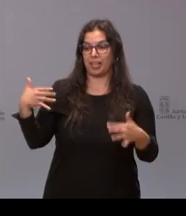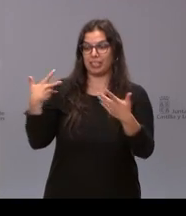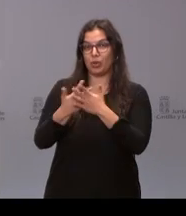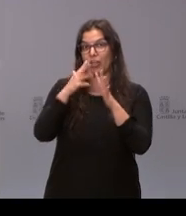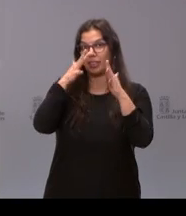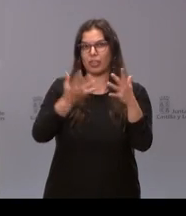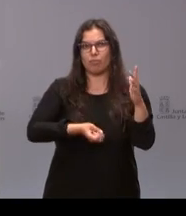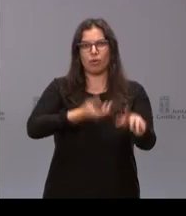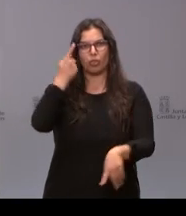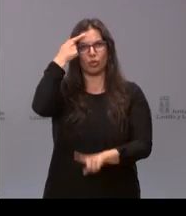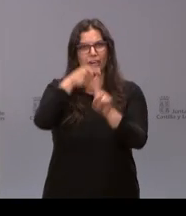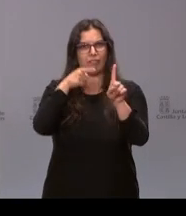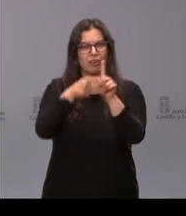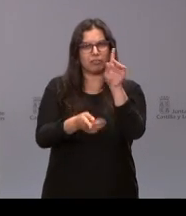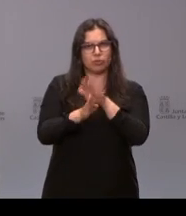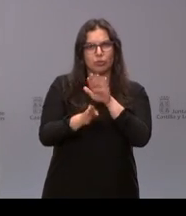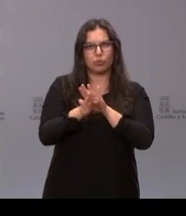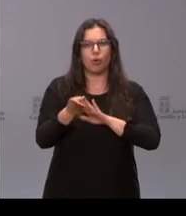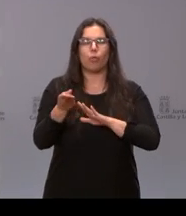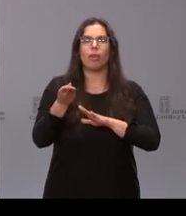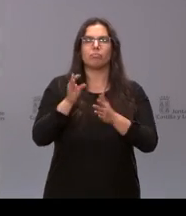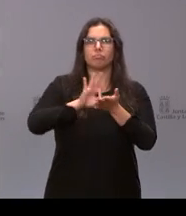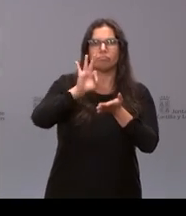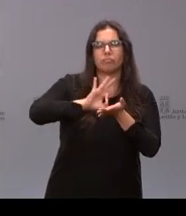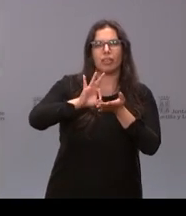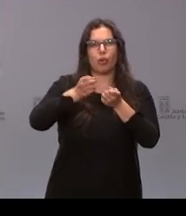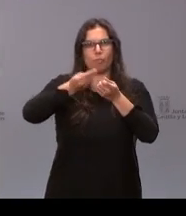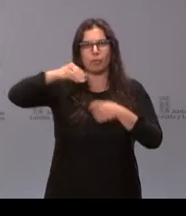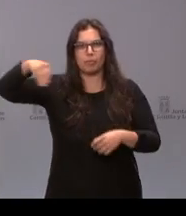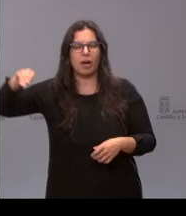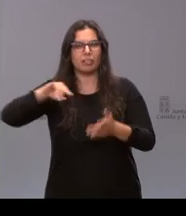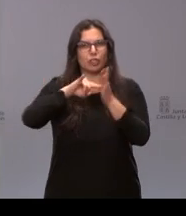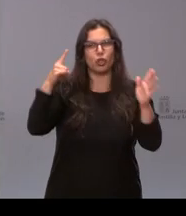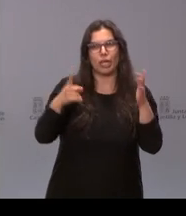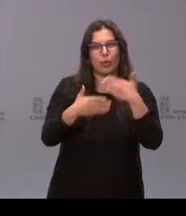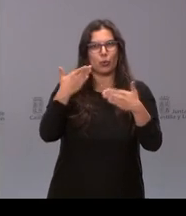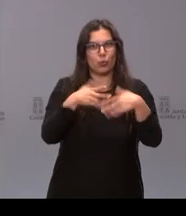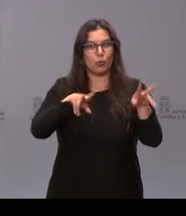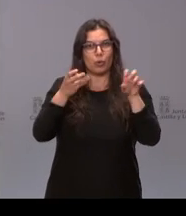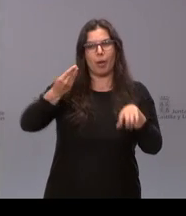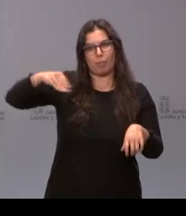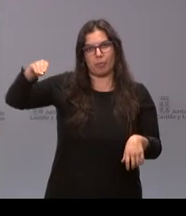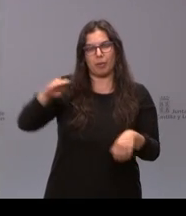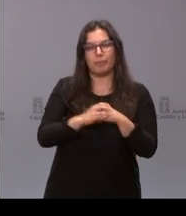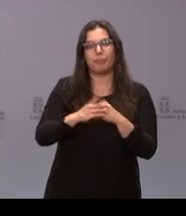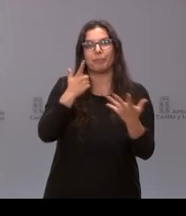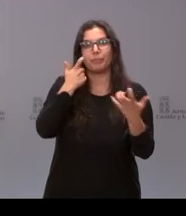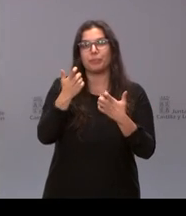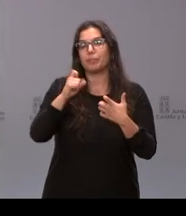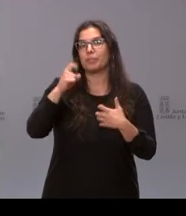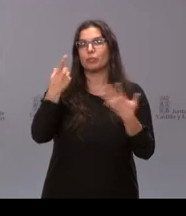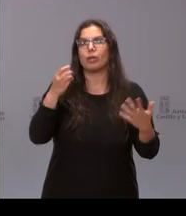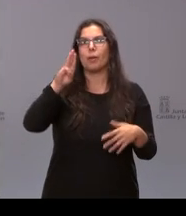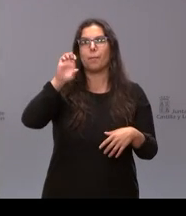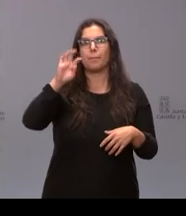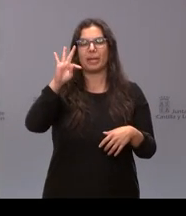vocación de referente, incorporando prestaciones y tecnologías de última generación. Entre ellas destacan el PET-TAC, con